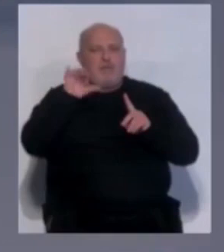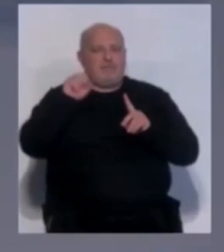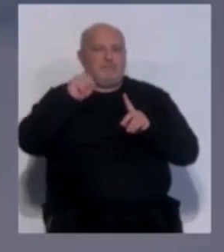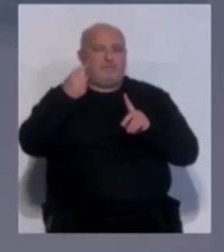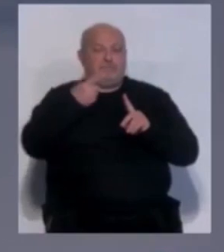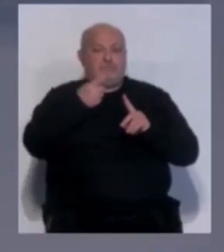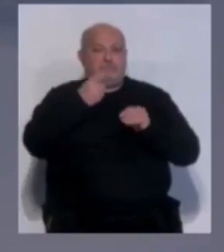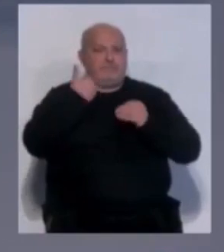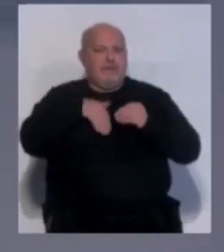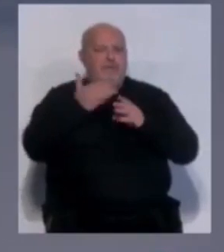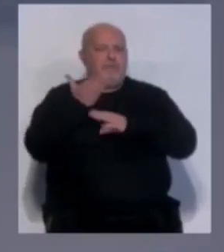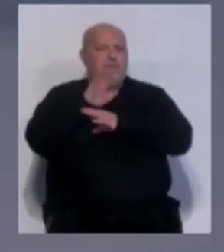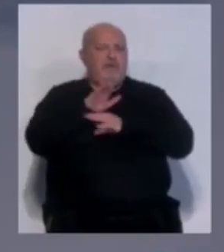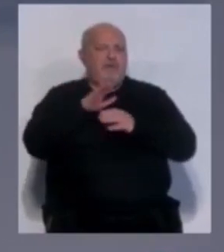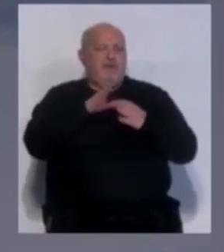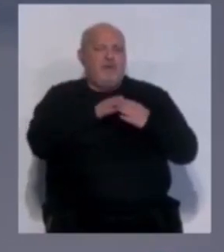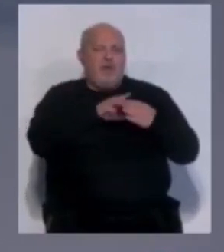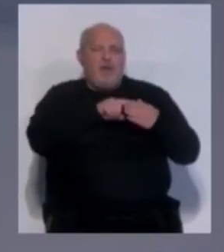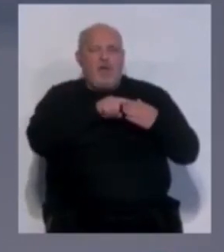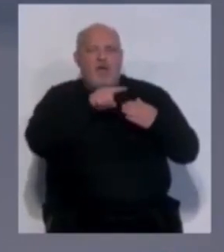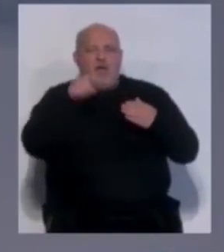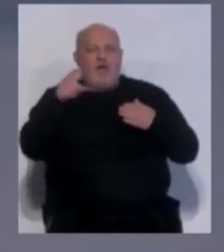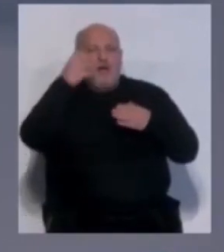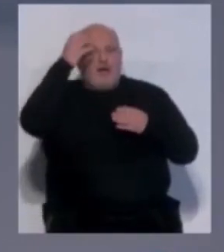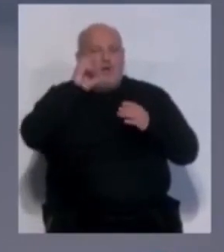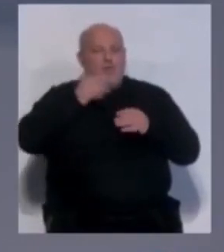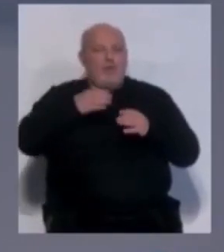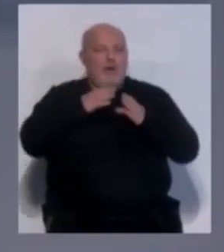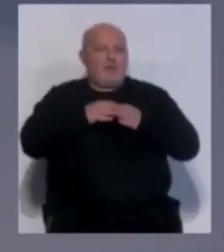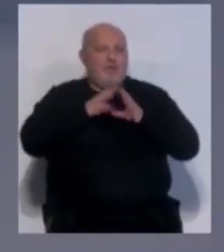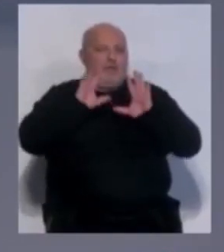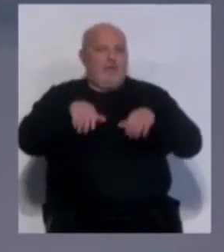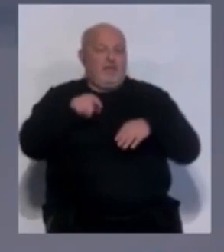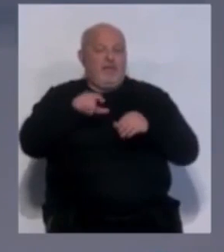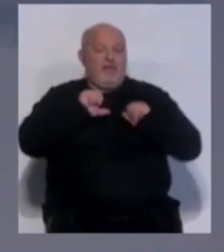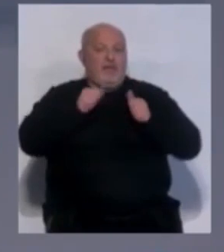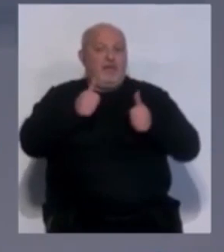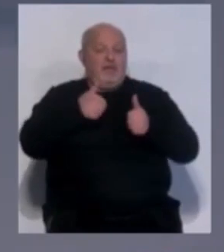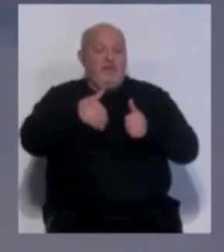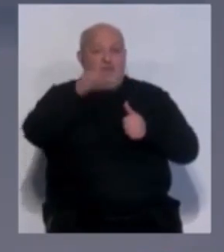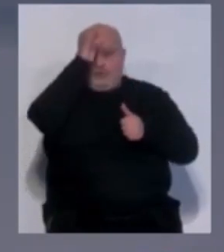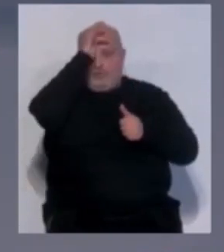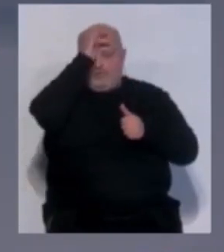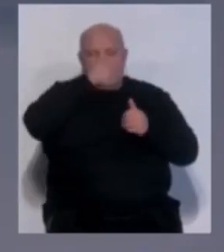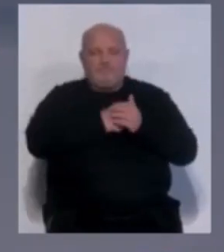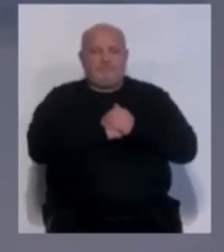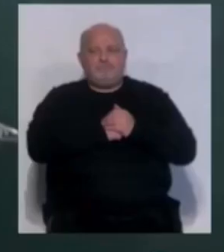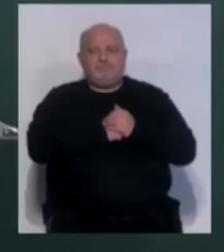mallorquina ha realizado la presentación de este reto en el Real Club Náutico de Cádiz. Desde donde partirá este domingo.